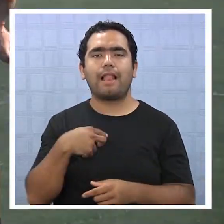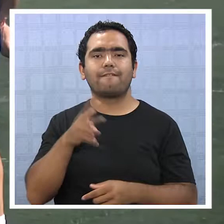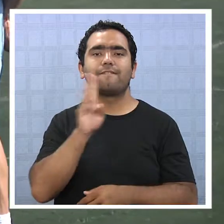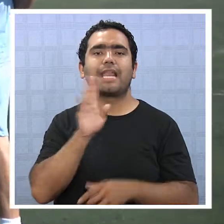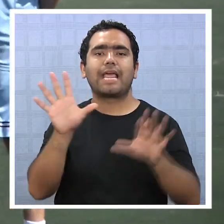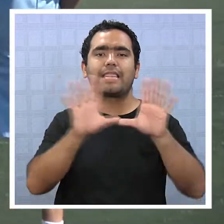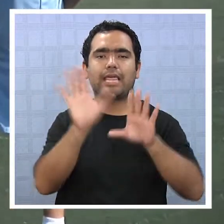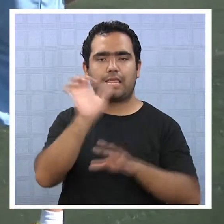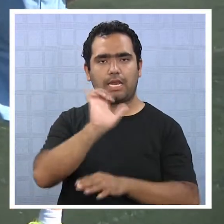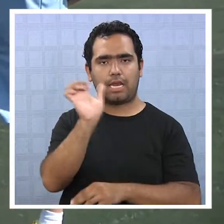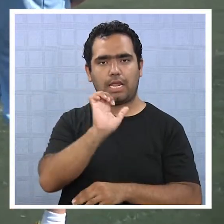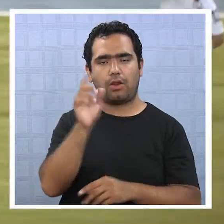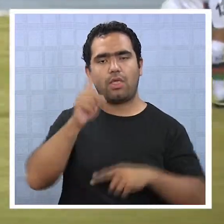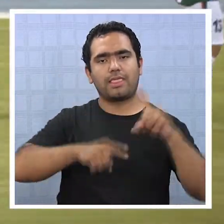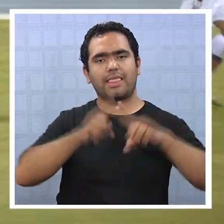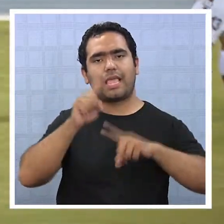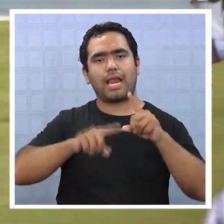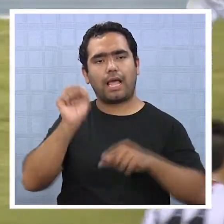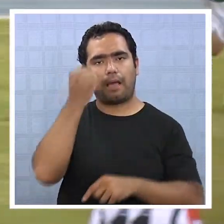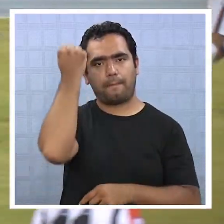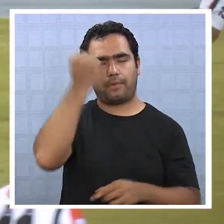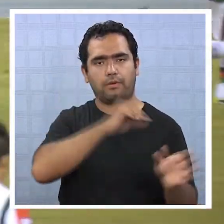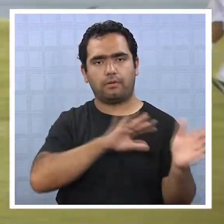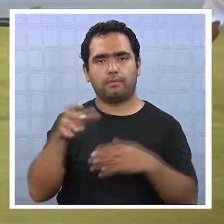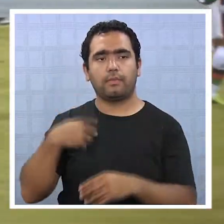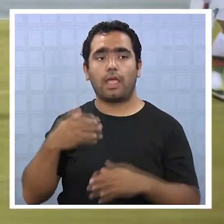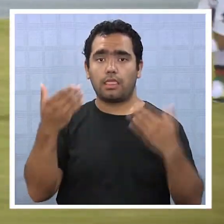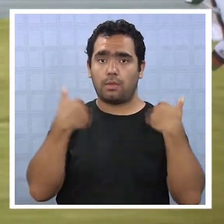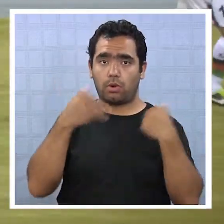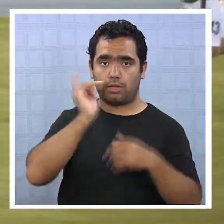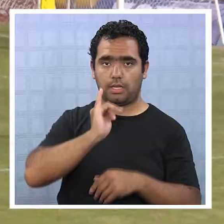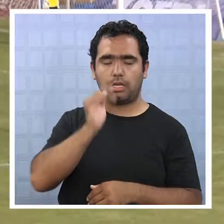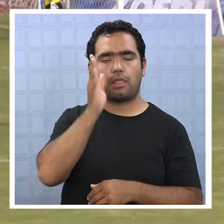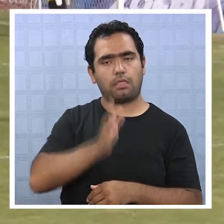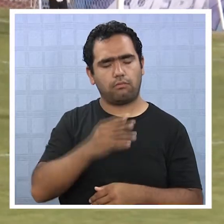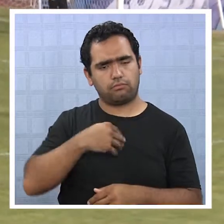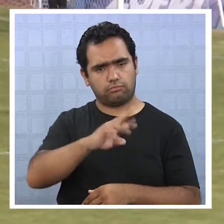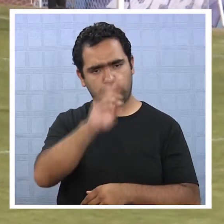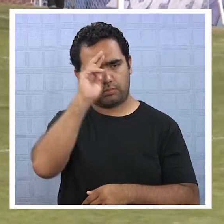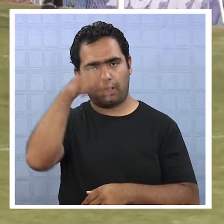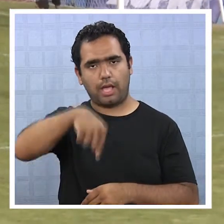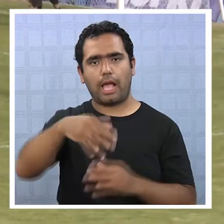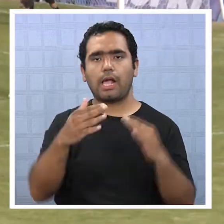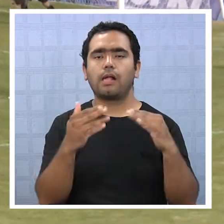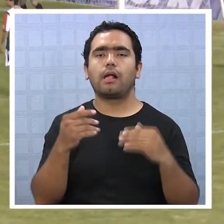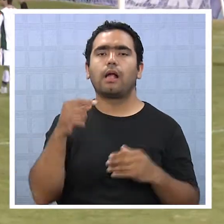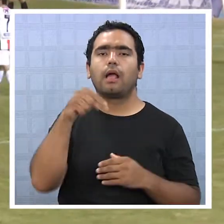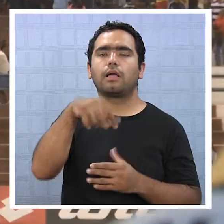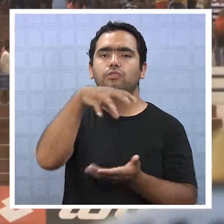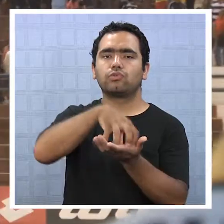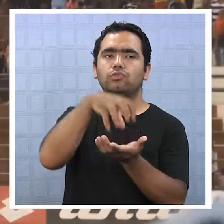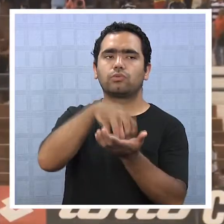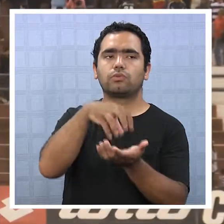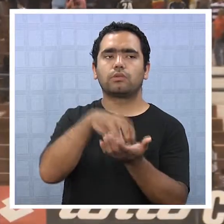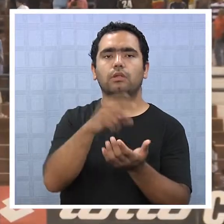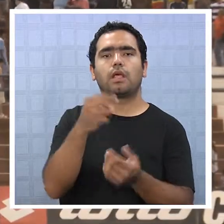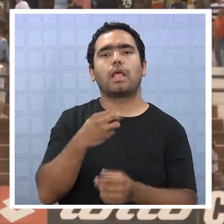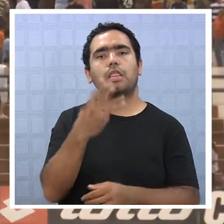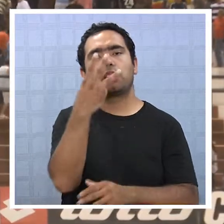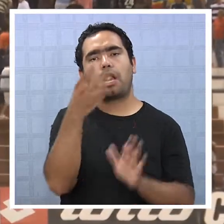enero a las 22 horas en el Estadio Tierra de Campeones. Lo más importante es que Deportes Iquique se haga respetar en casa y trate de conseguir